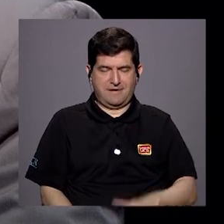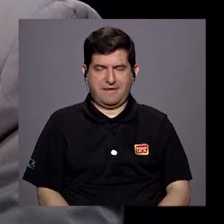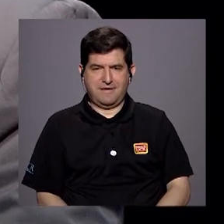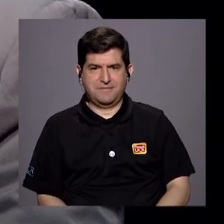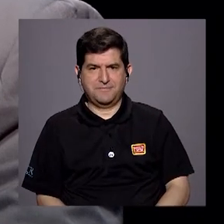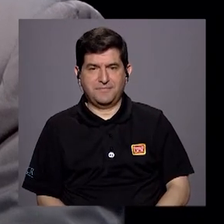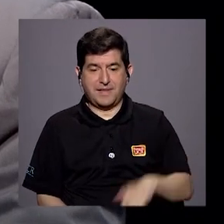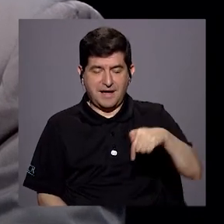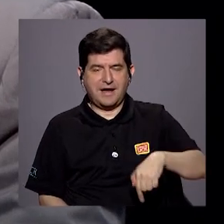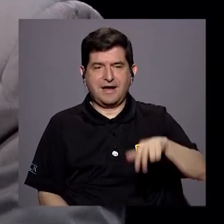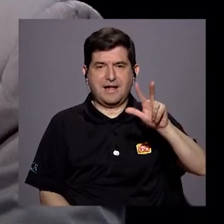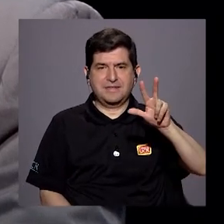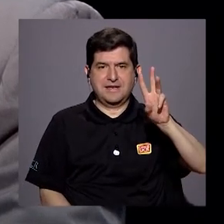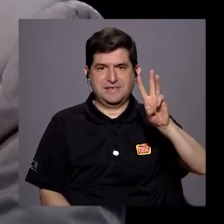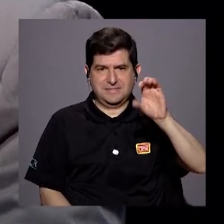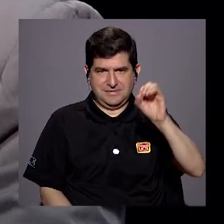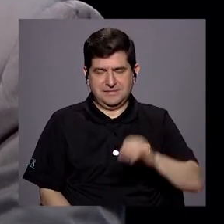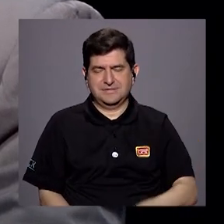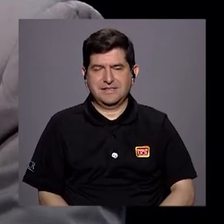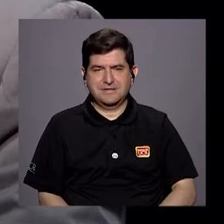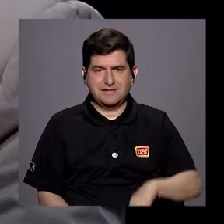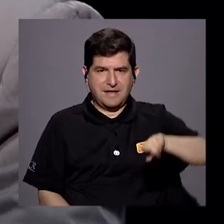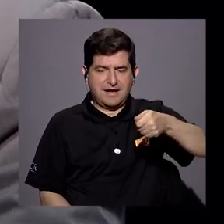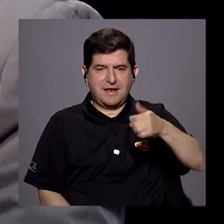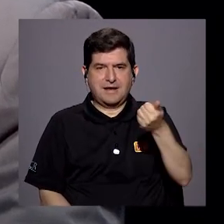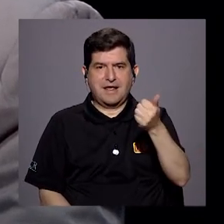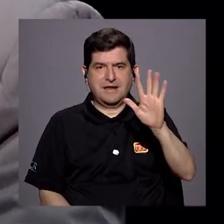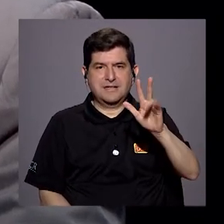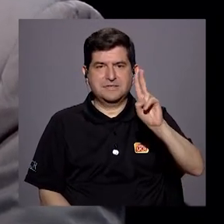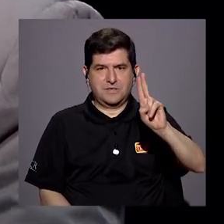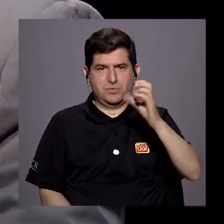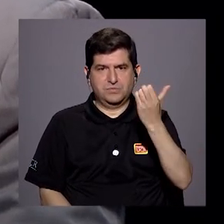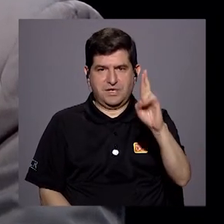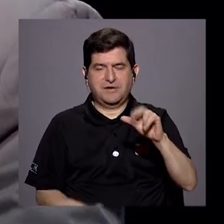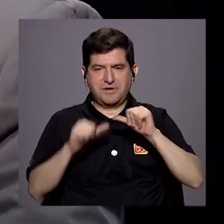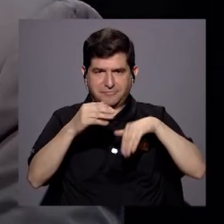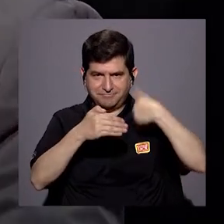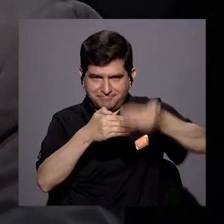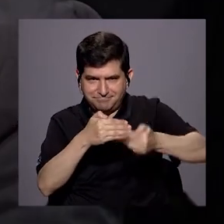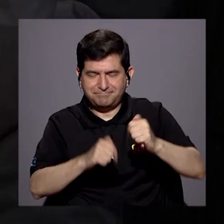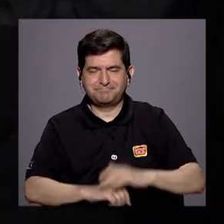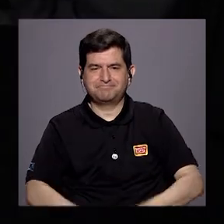en 360 en el canal 15 de Universidad de Costa Rica. Regresamos.